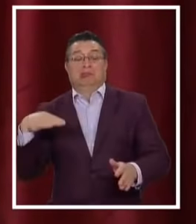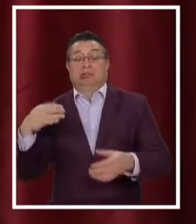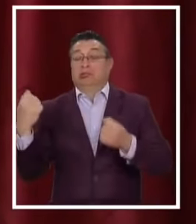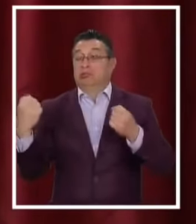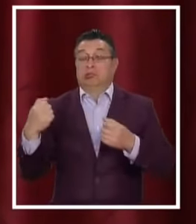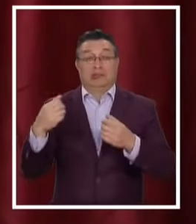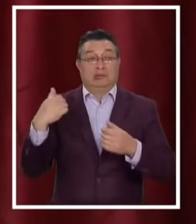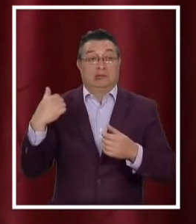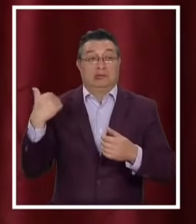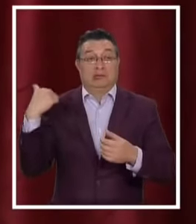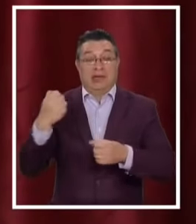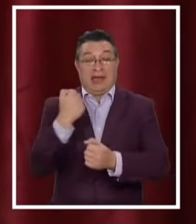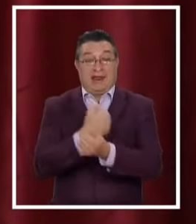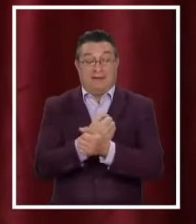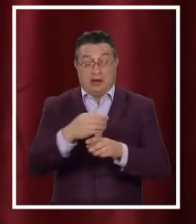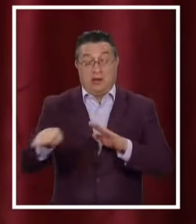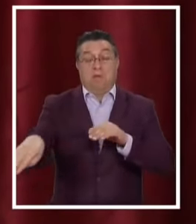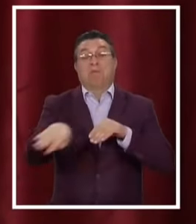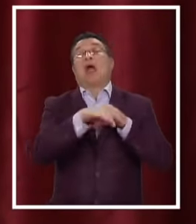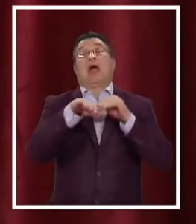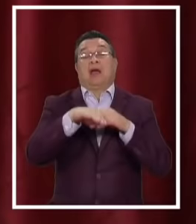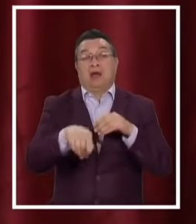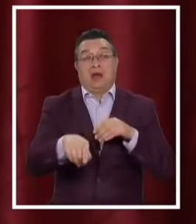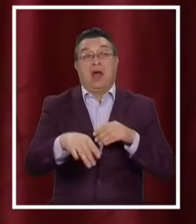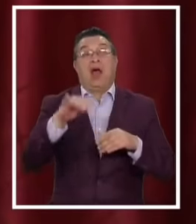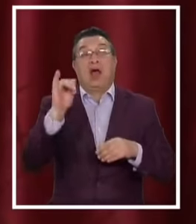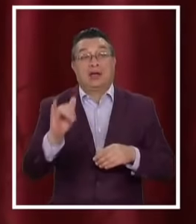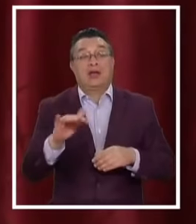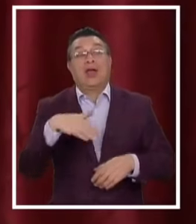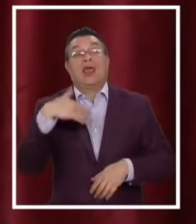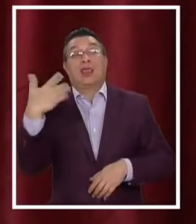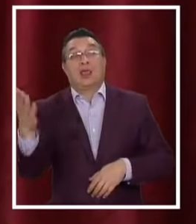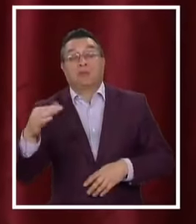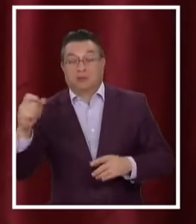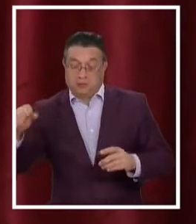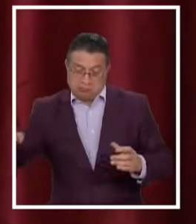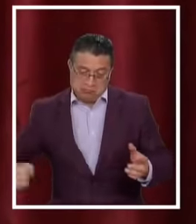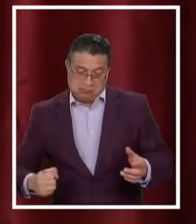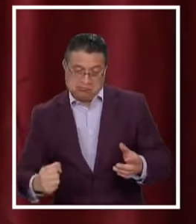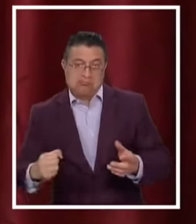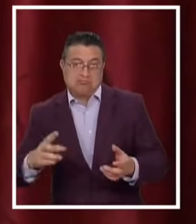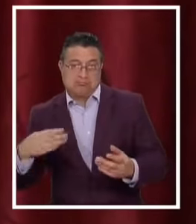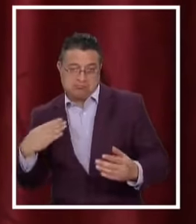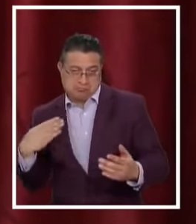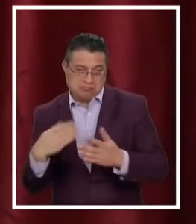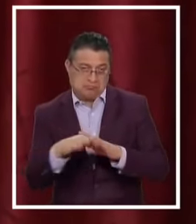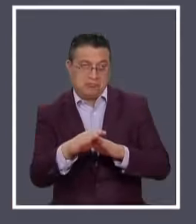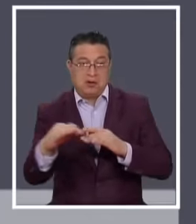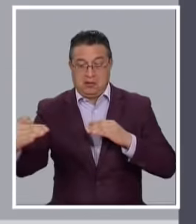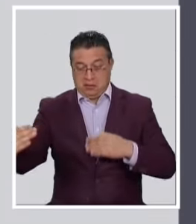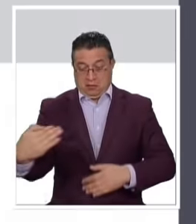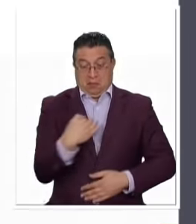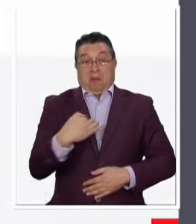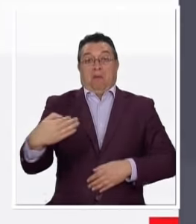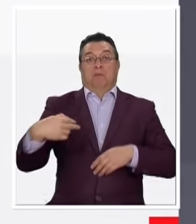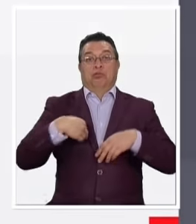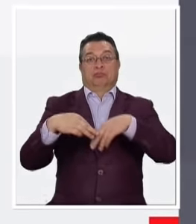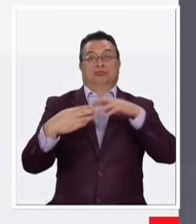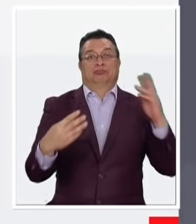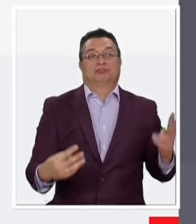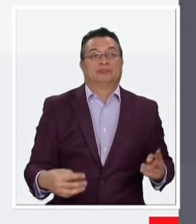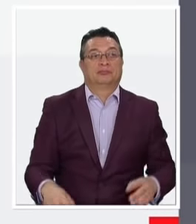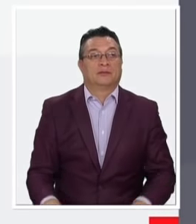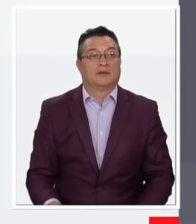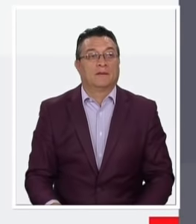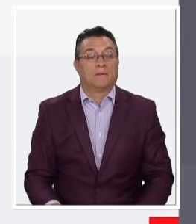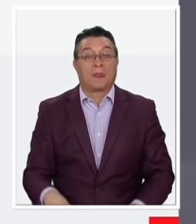choque Al carabinero Se echa Para atrás Y los pelos Lo ponen Primera Y se aderece Hacia mí Según